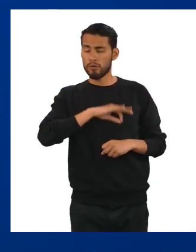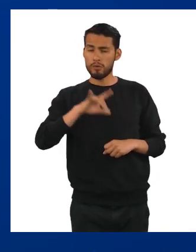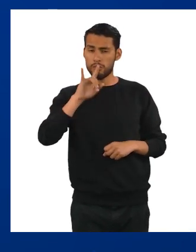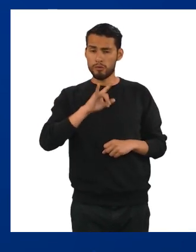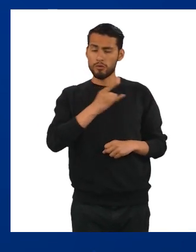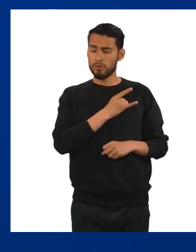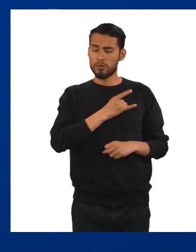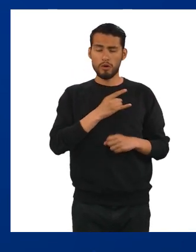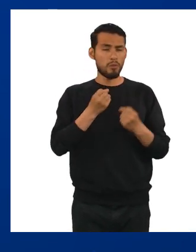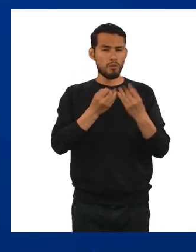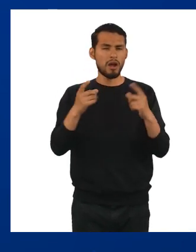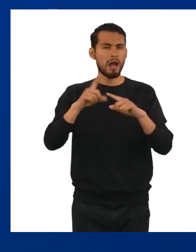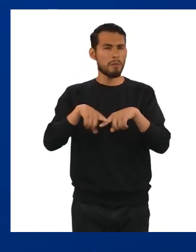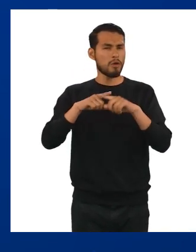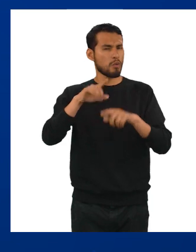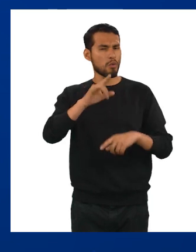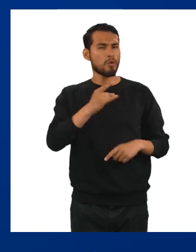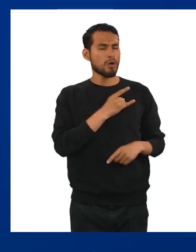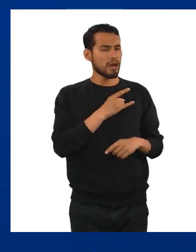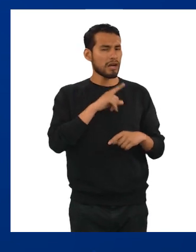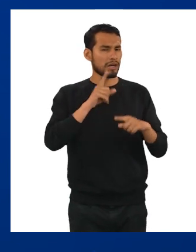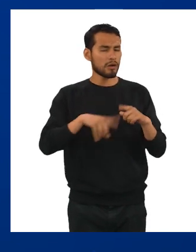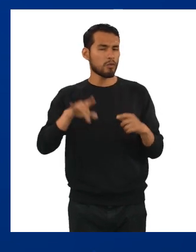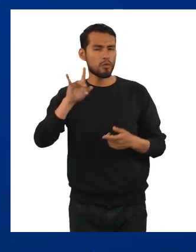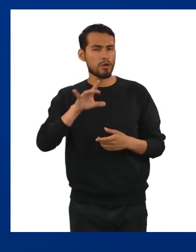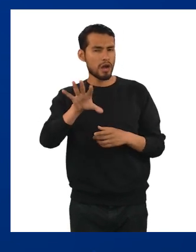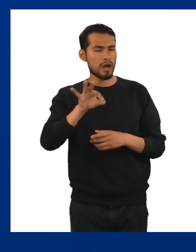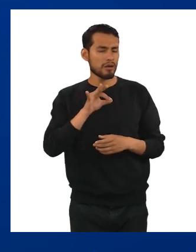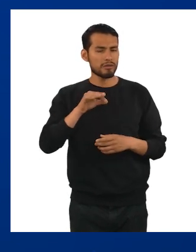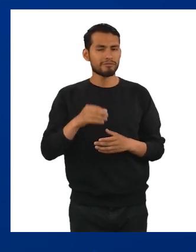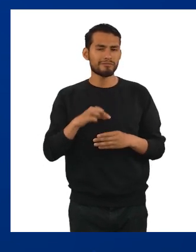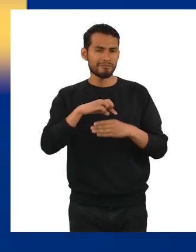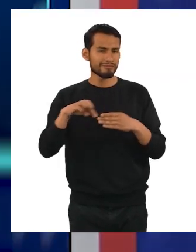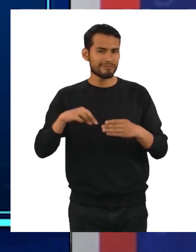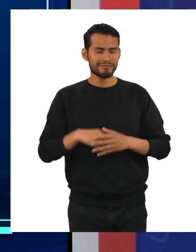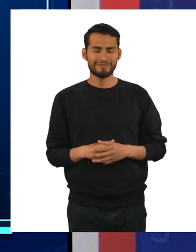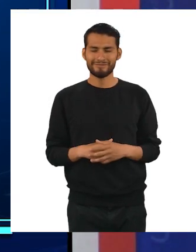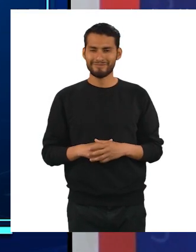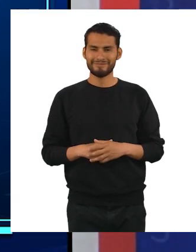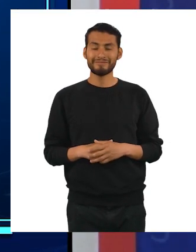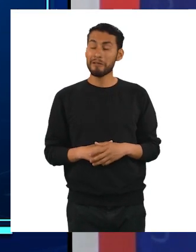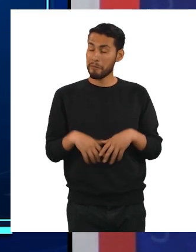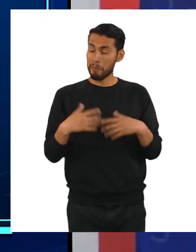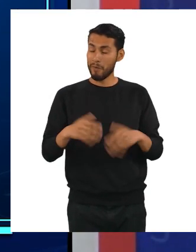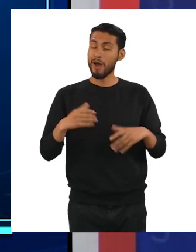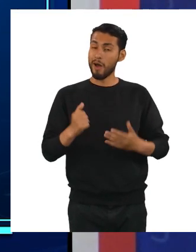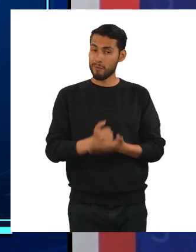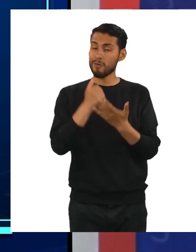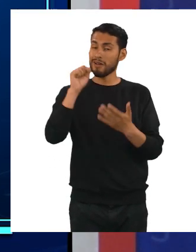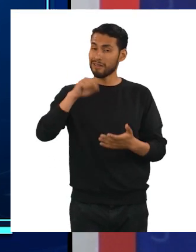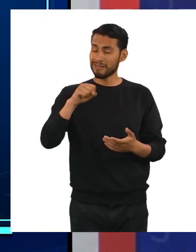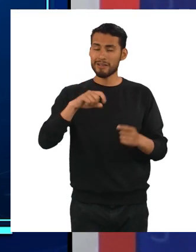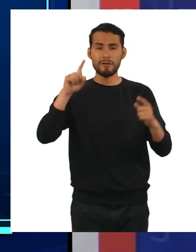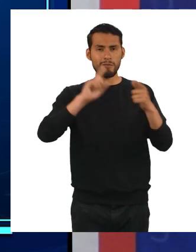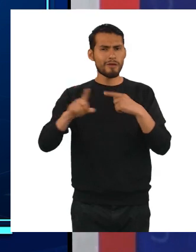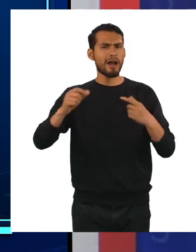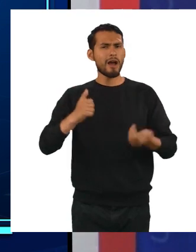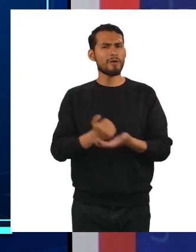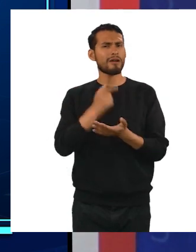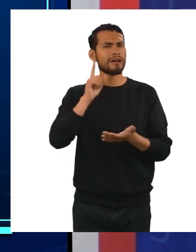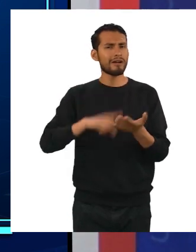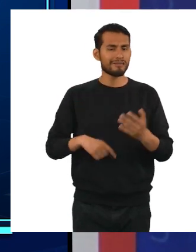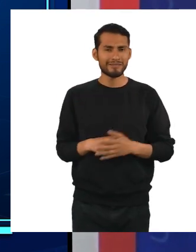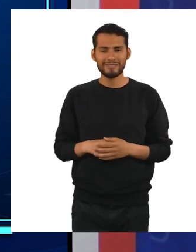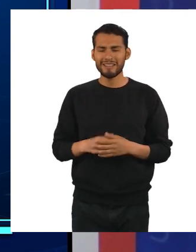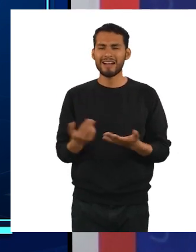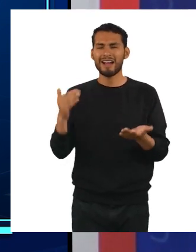muchísimo en la universidad. Depende de la carrera que elijamos. ¡Sí! Sin duda que les será de mucha ayuda, chicos, pero